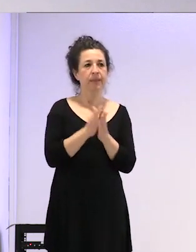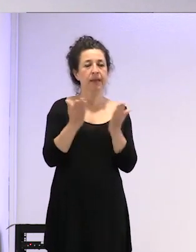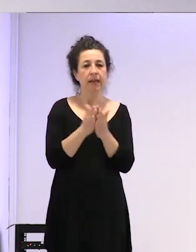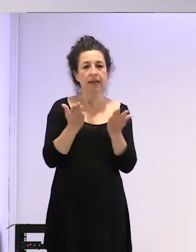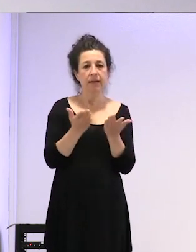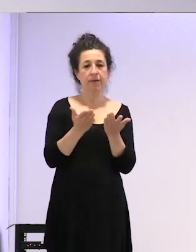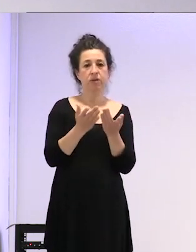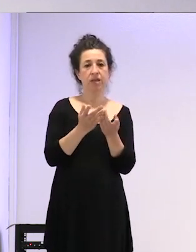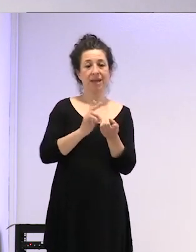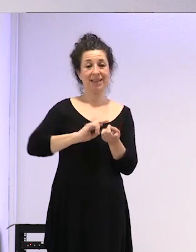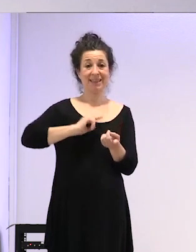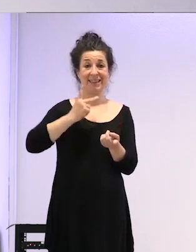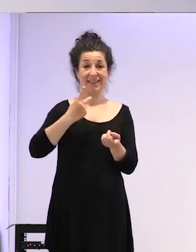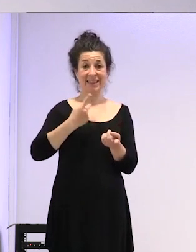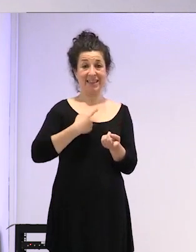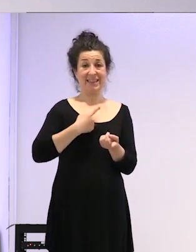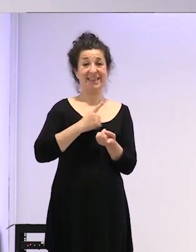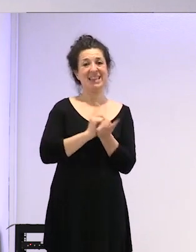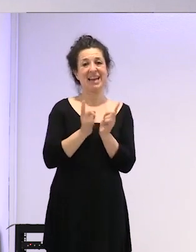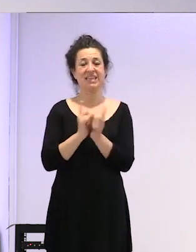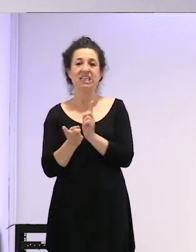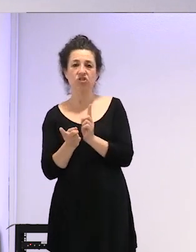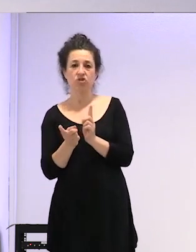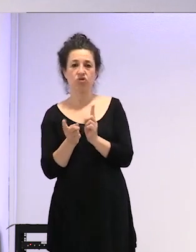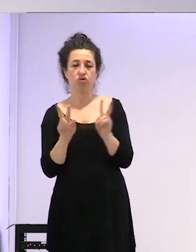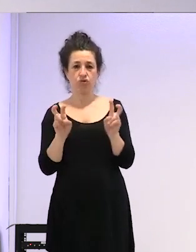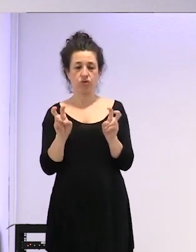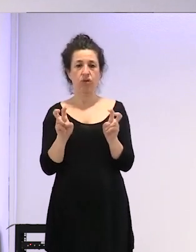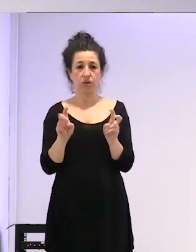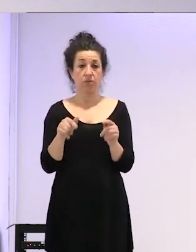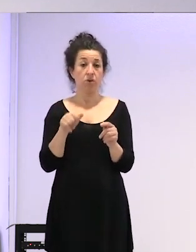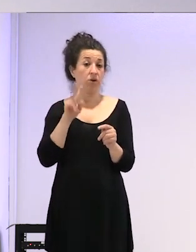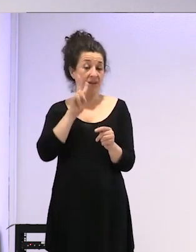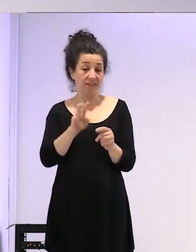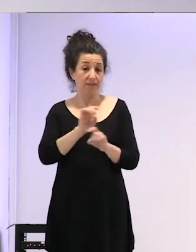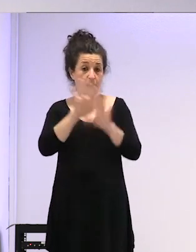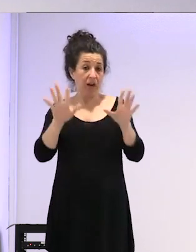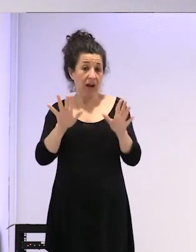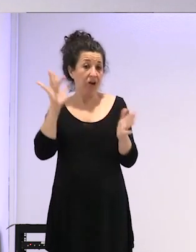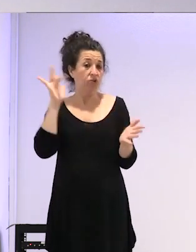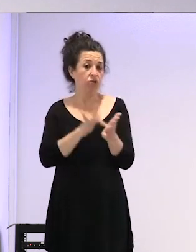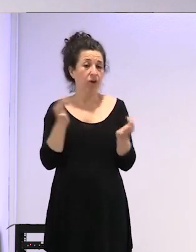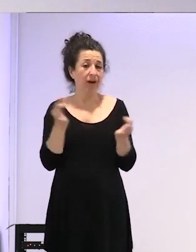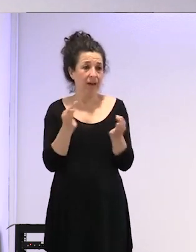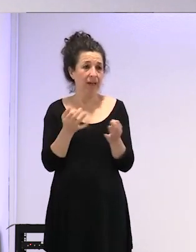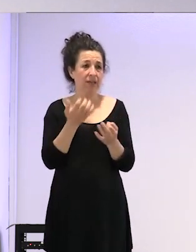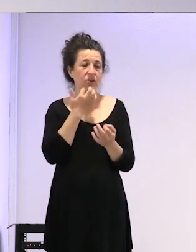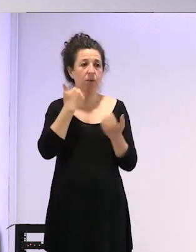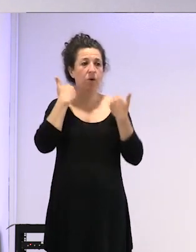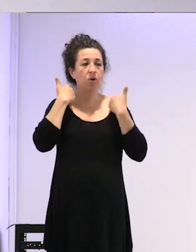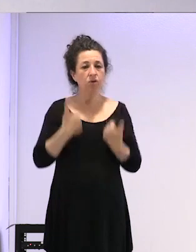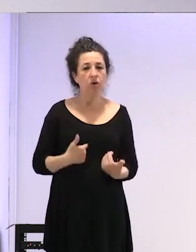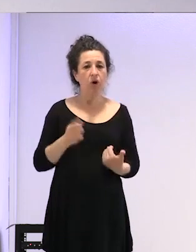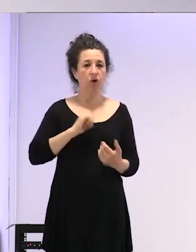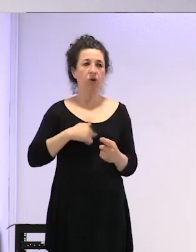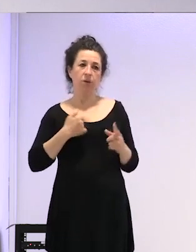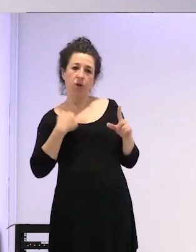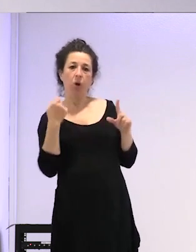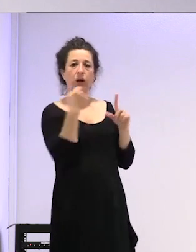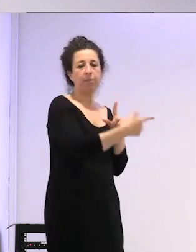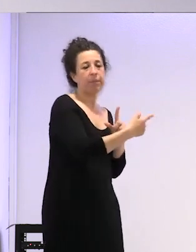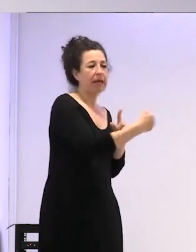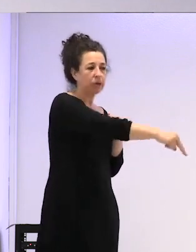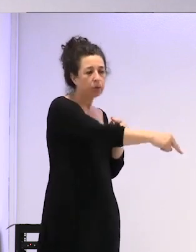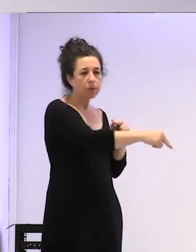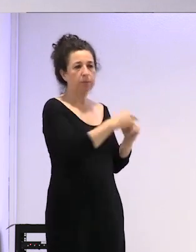Euskadi viene perfectamente reflejado que es lo que está pasando y que es que nos está pasando ya no es lo que me pase a mí que tenga que escribirte a ti un mail que